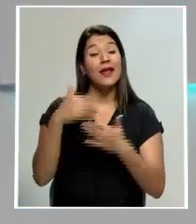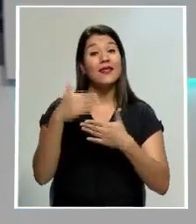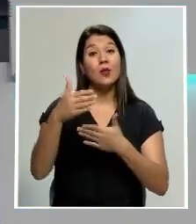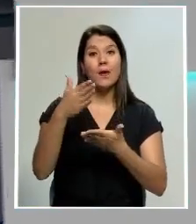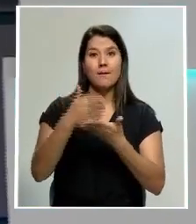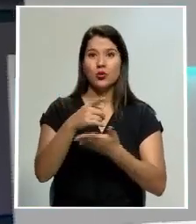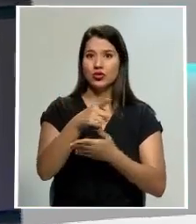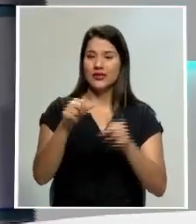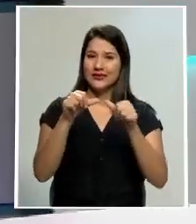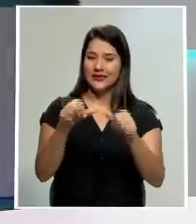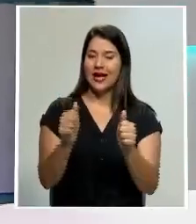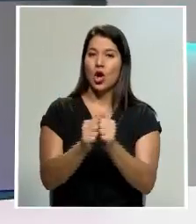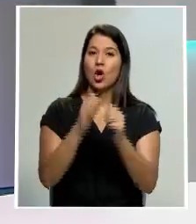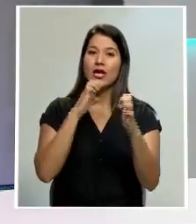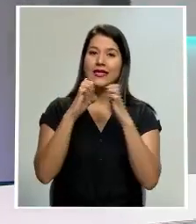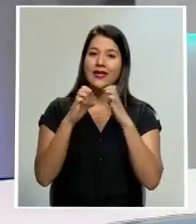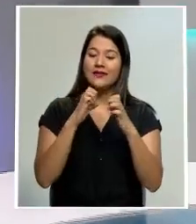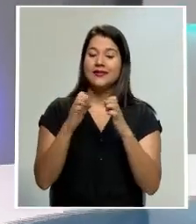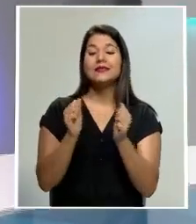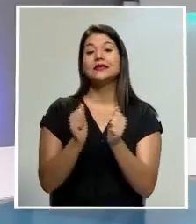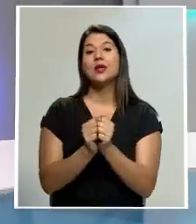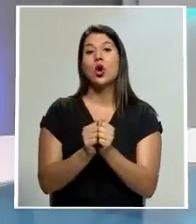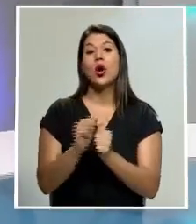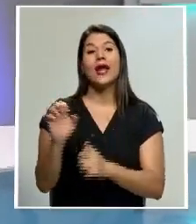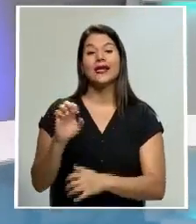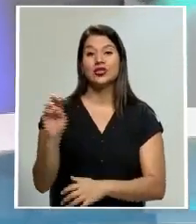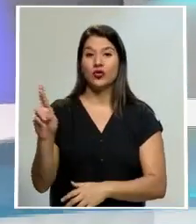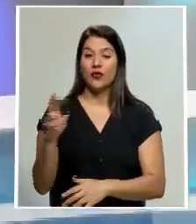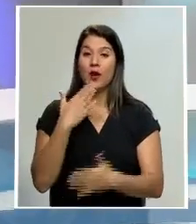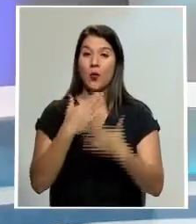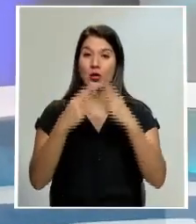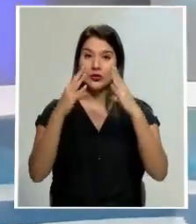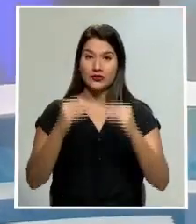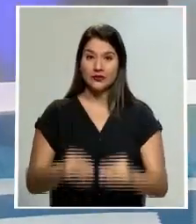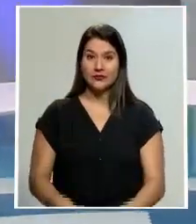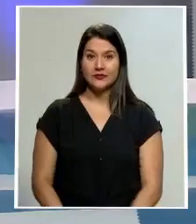la pausa continúe con el espacio conversaciones con Ernesto Rivera muy buenas noches